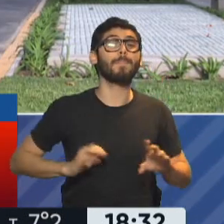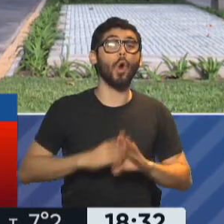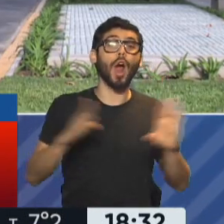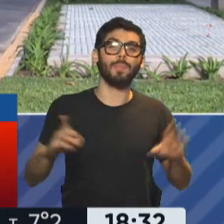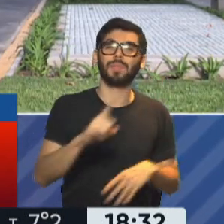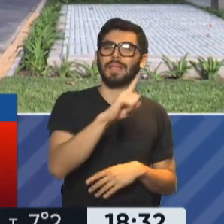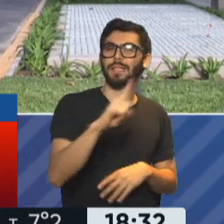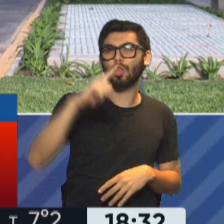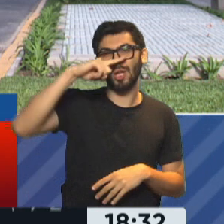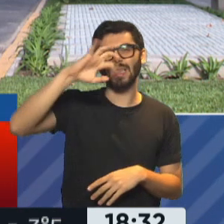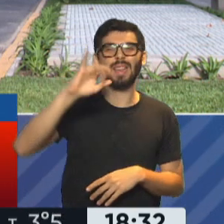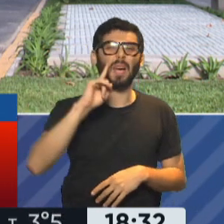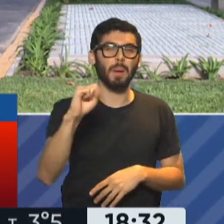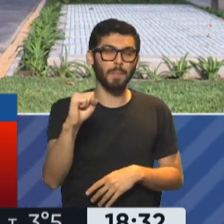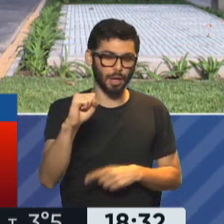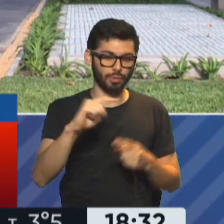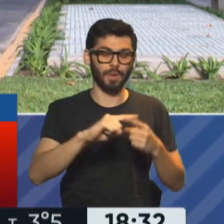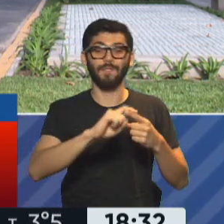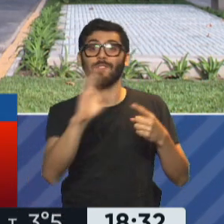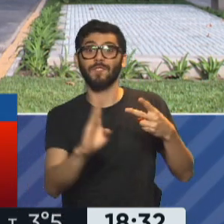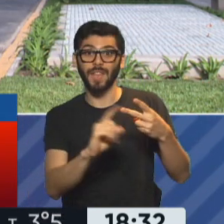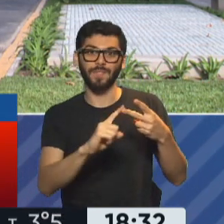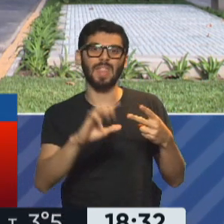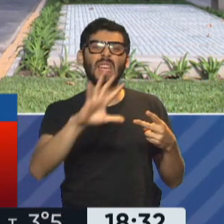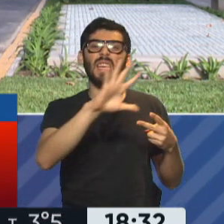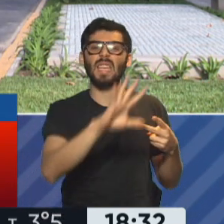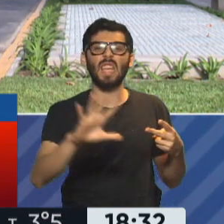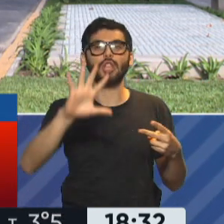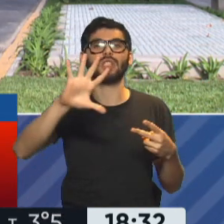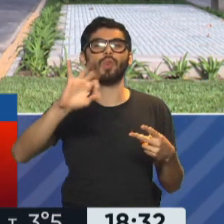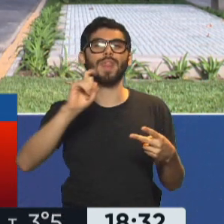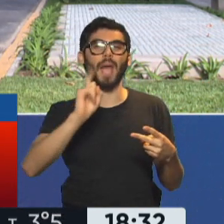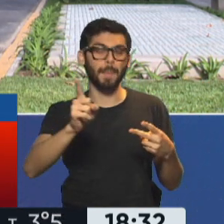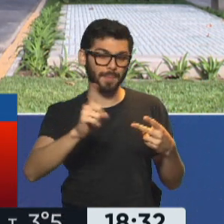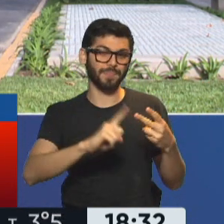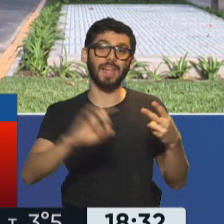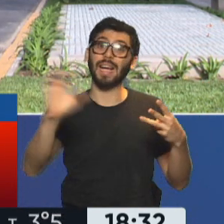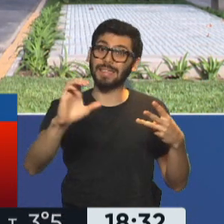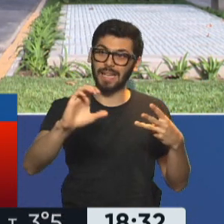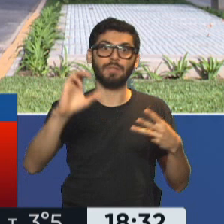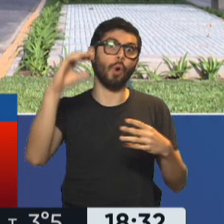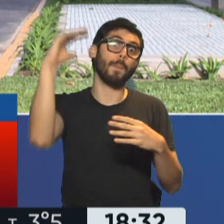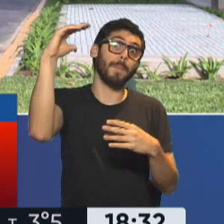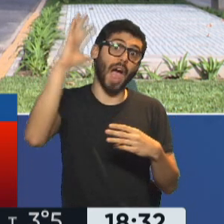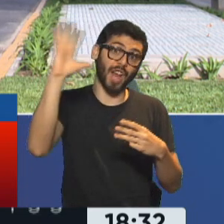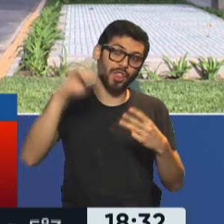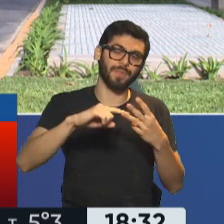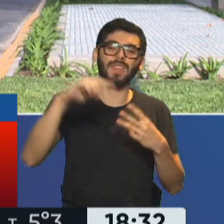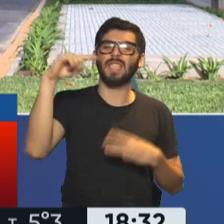370 mil pesos, la categoría B en 550 mil y la C, que son las más importantes, leo,